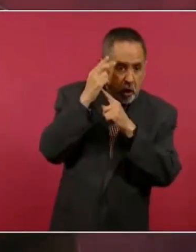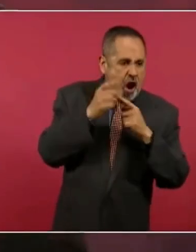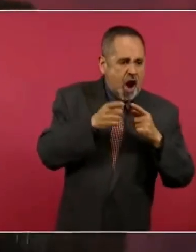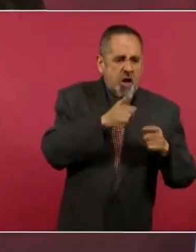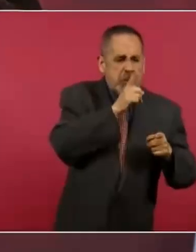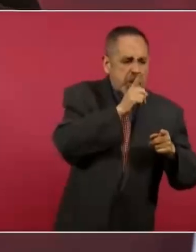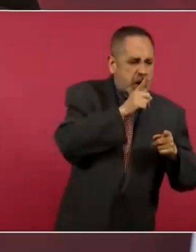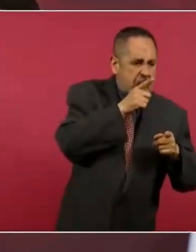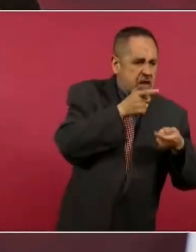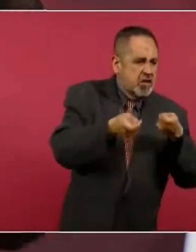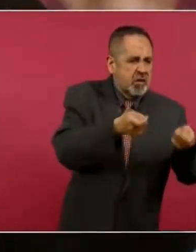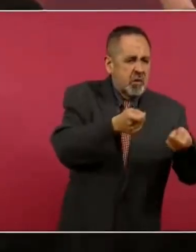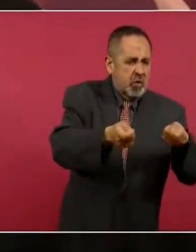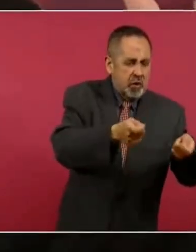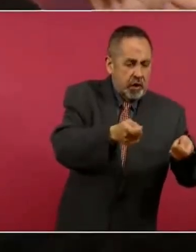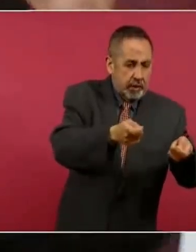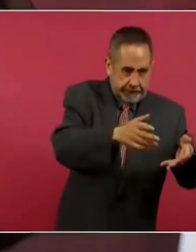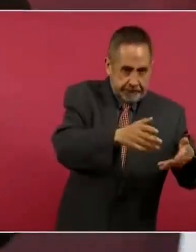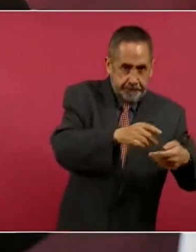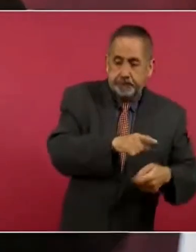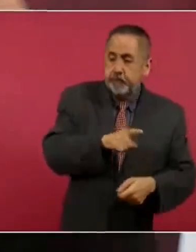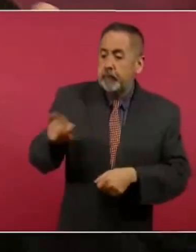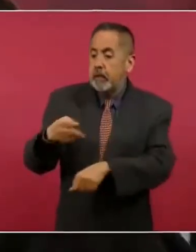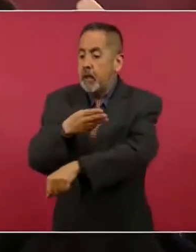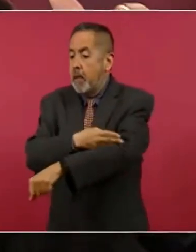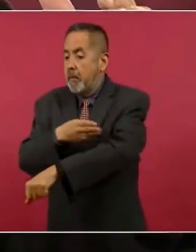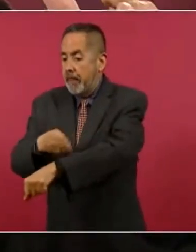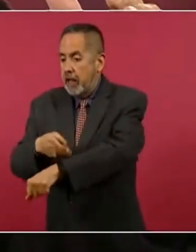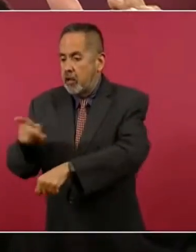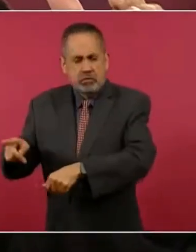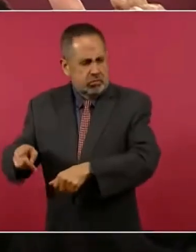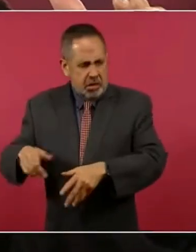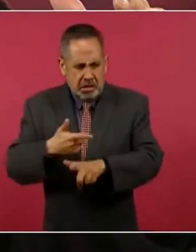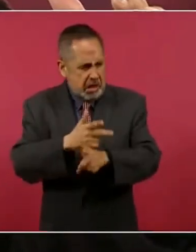y lo agarraron de blanco a él